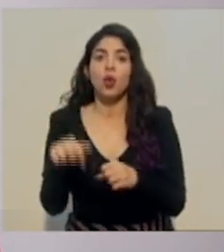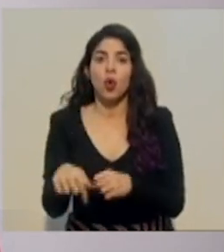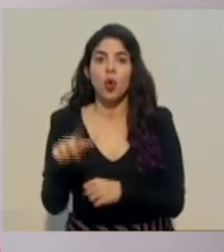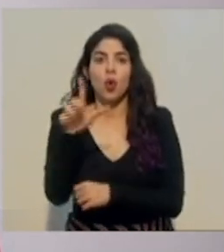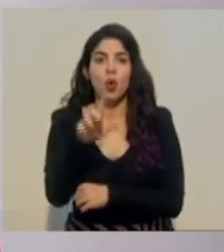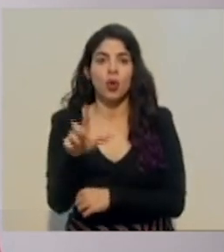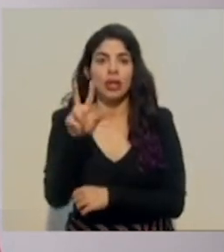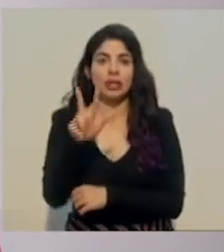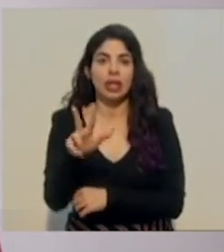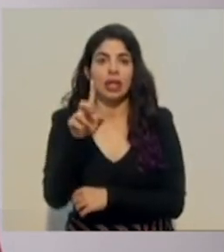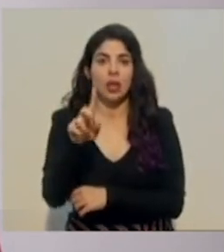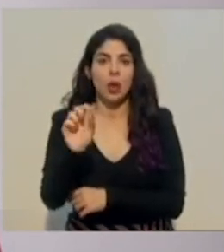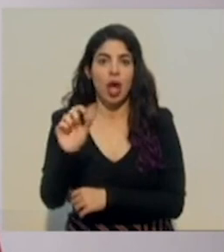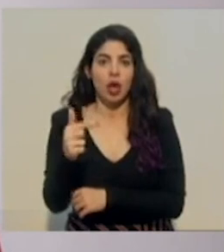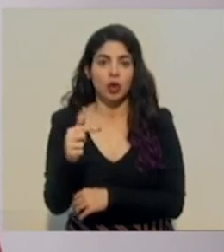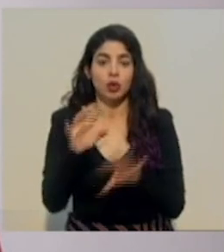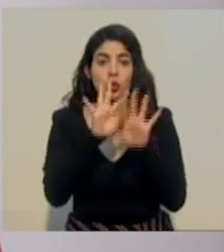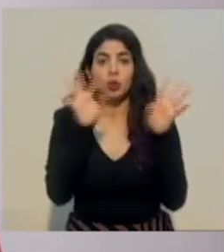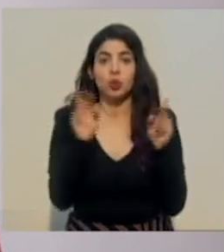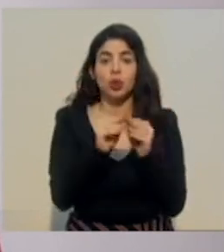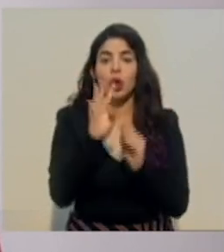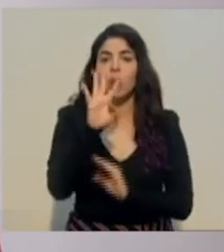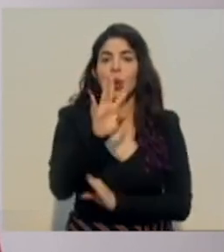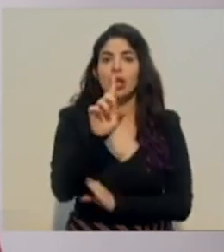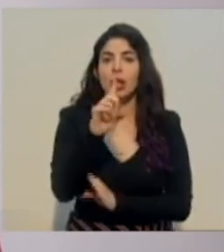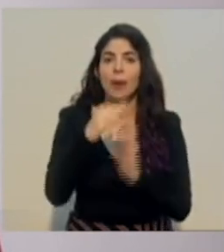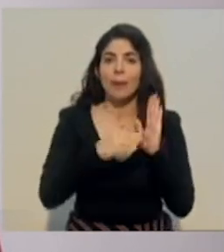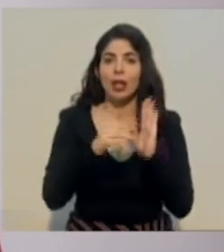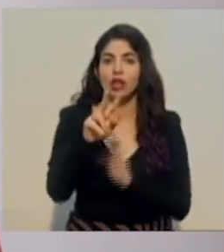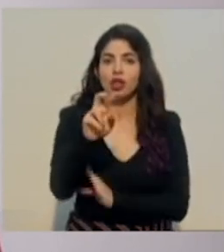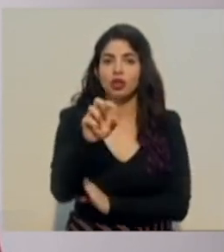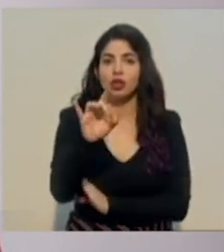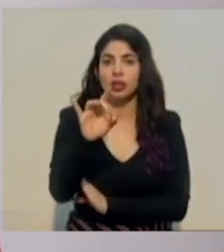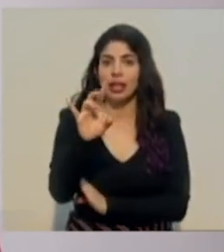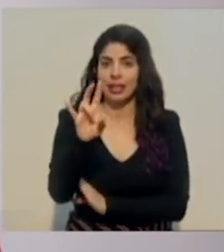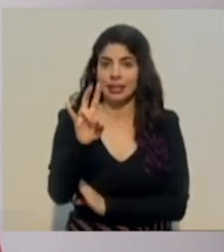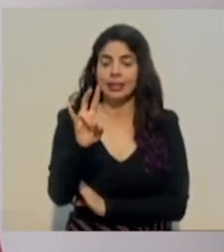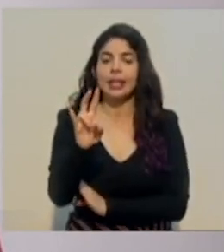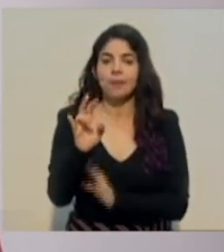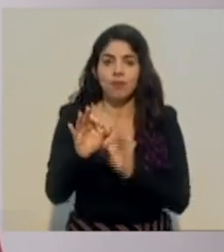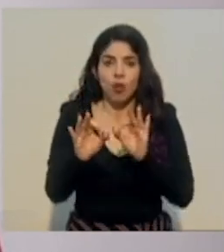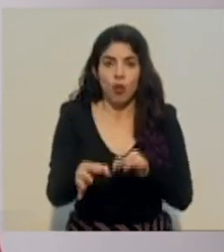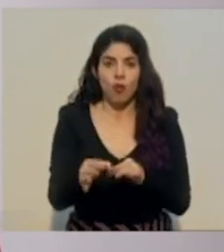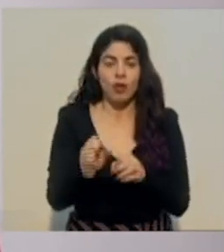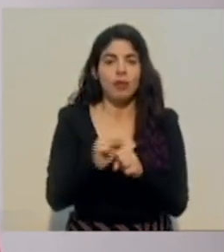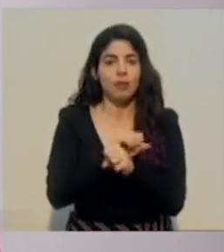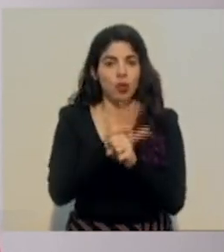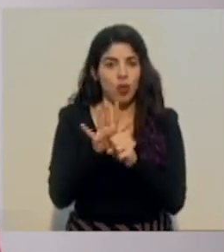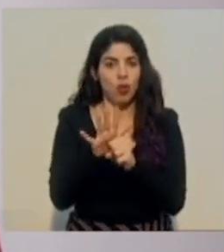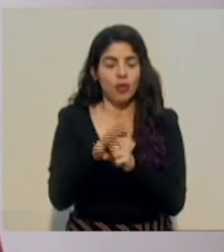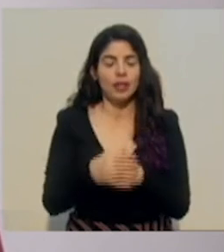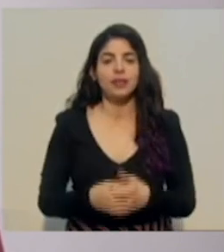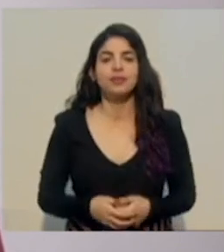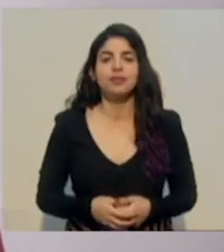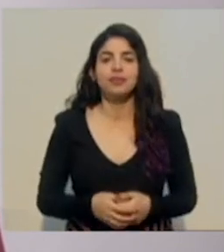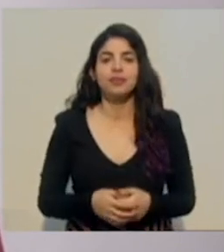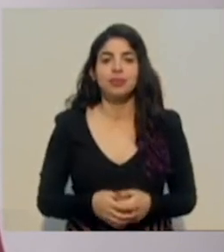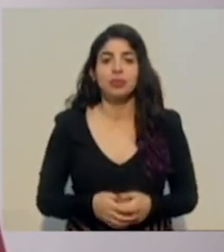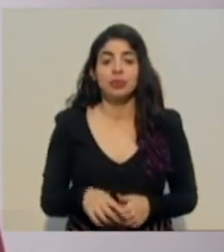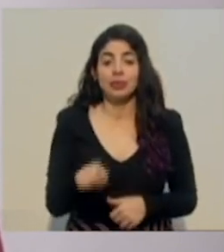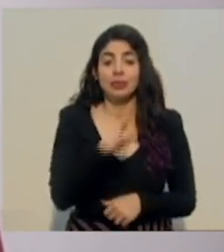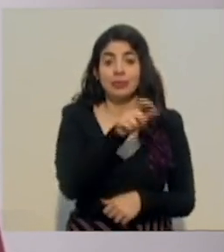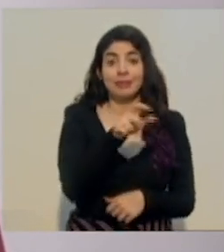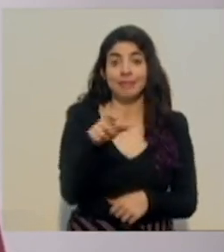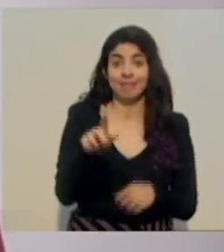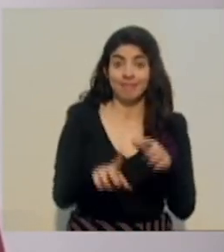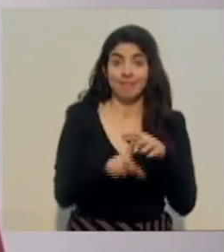de agosto, llegando a un total de 41.287 casos confirmados por COVID-19. De los casos registrados